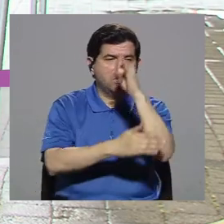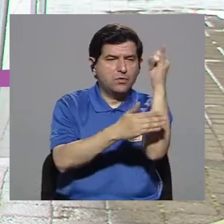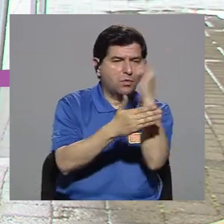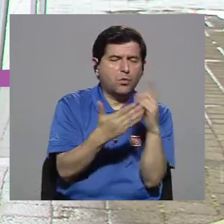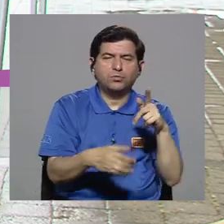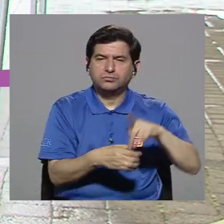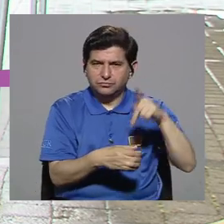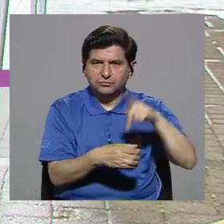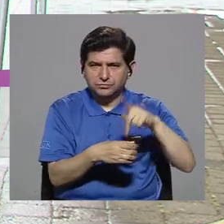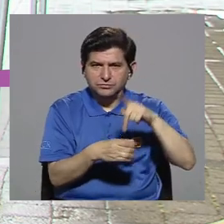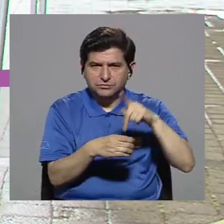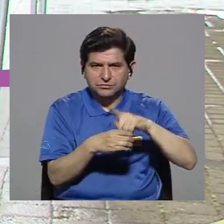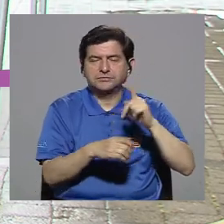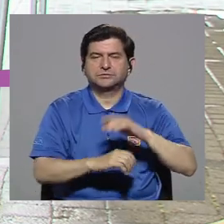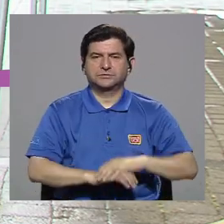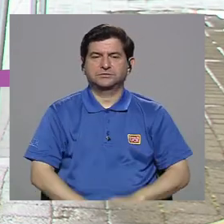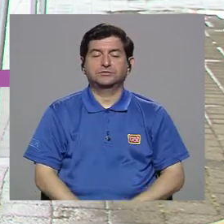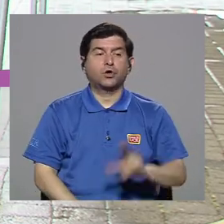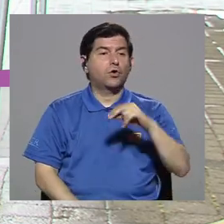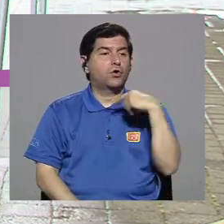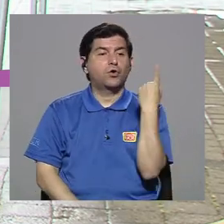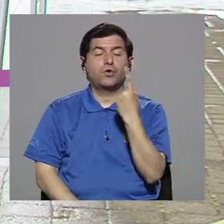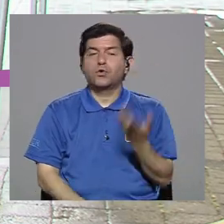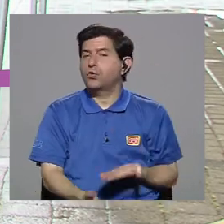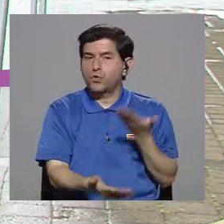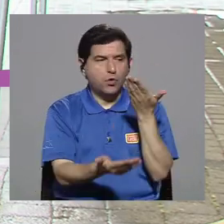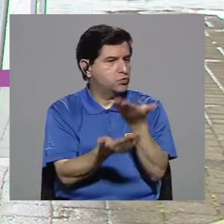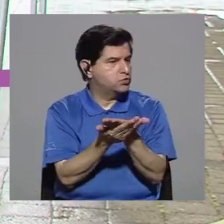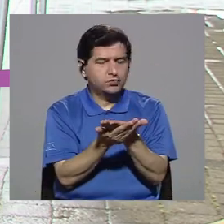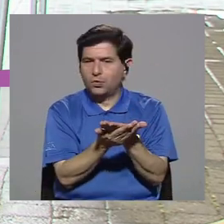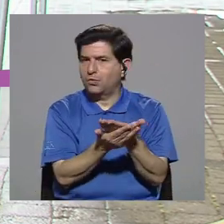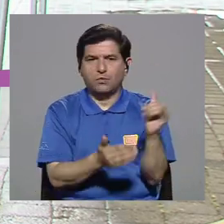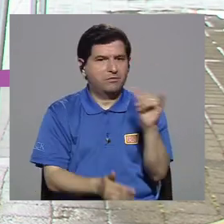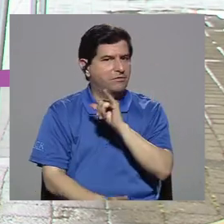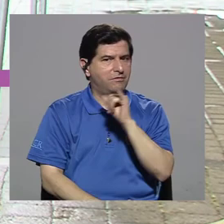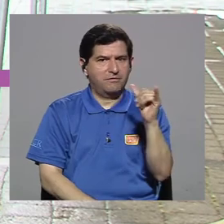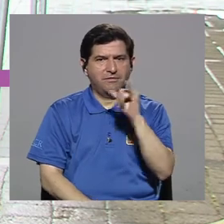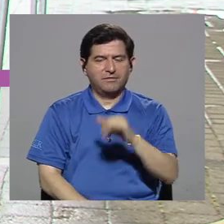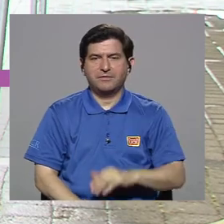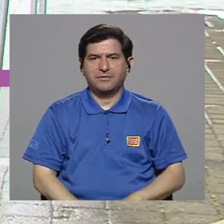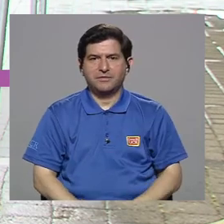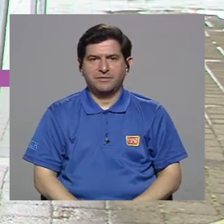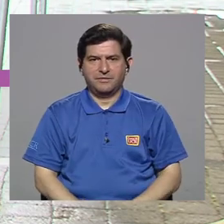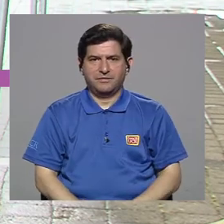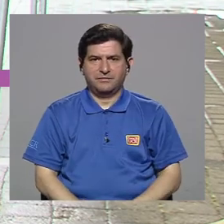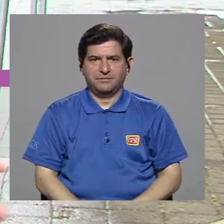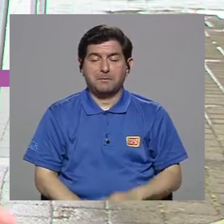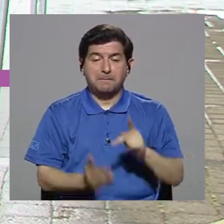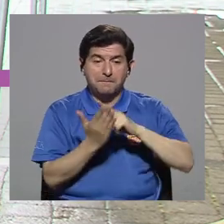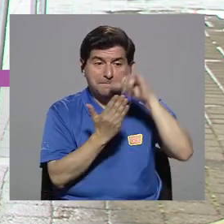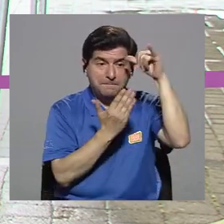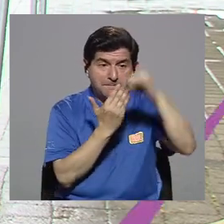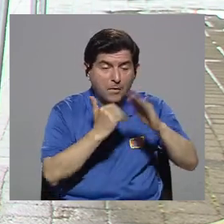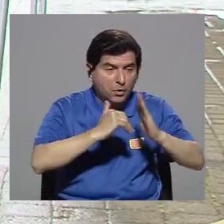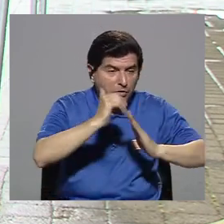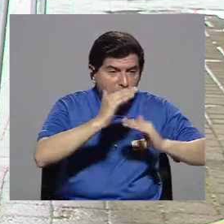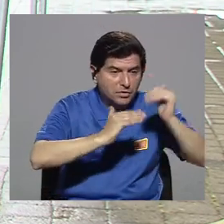objetivo de que sea un diseño participativo. No solo las propuestas, sino también los